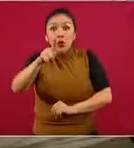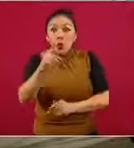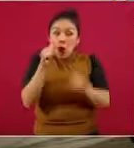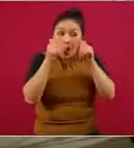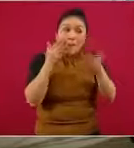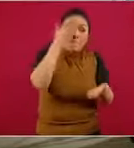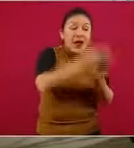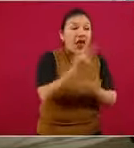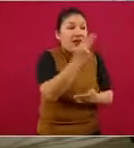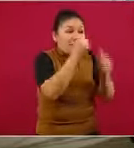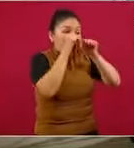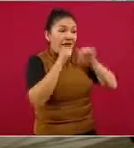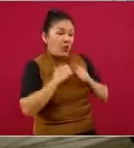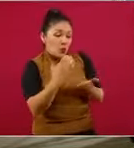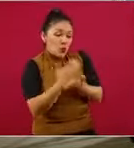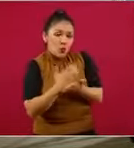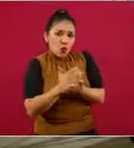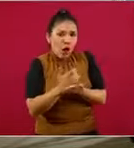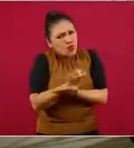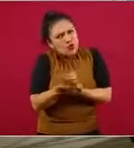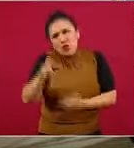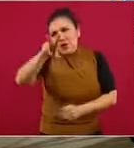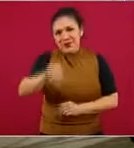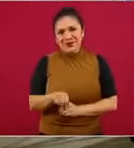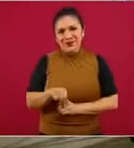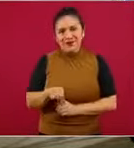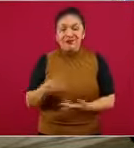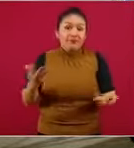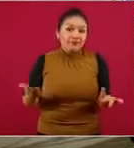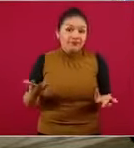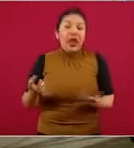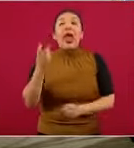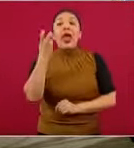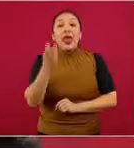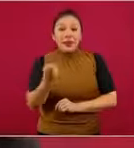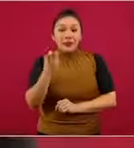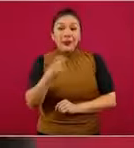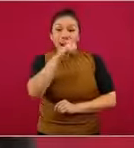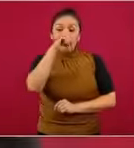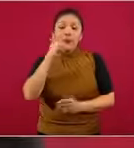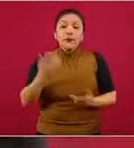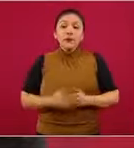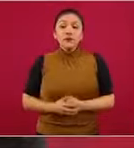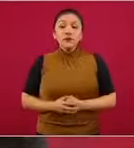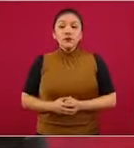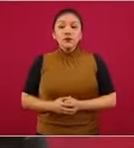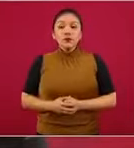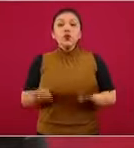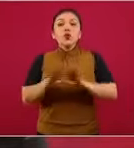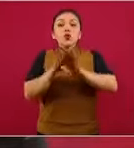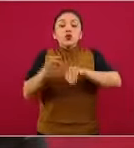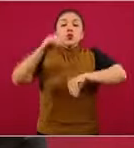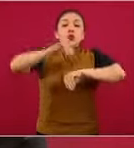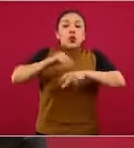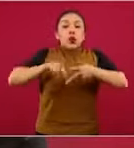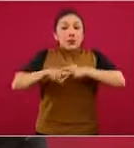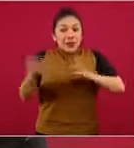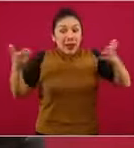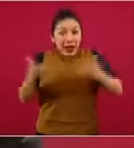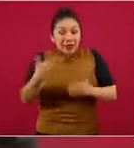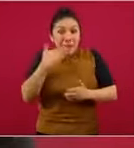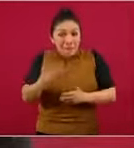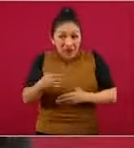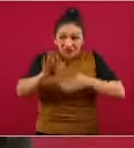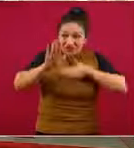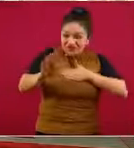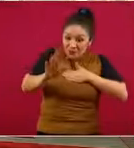se trata de que no se les cobre. Entonces, para implantar y lograr este compromiso,